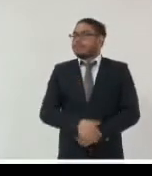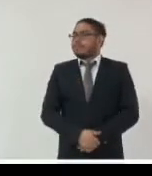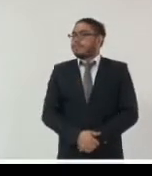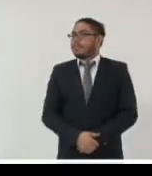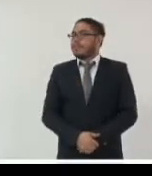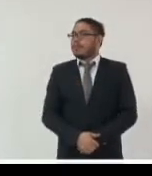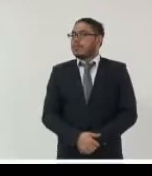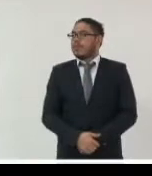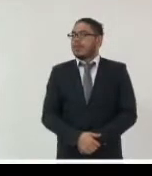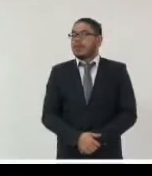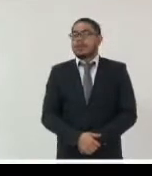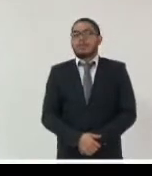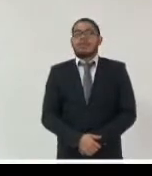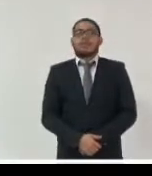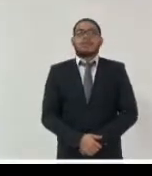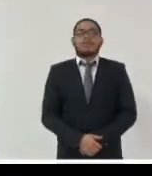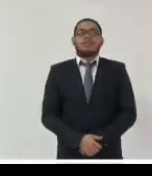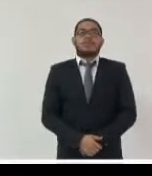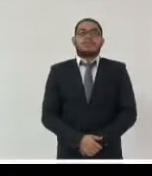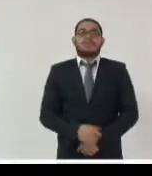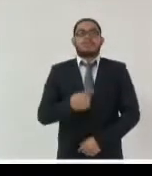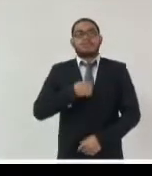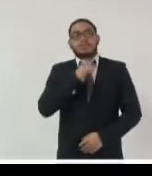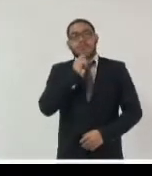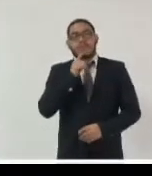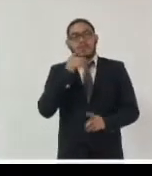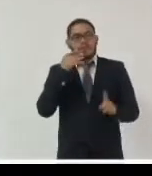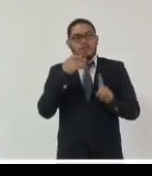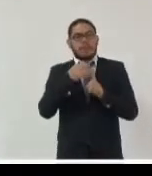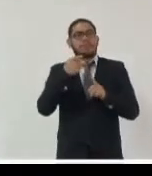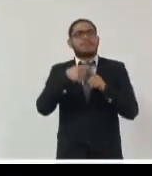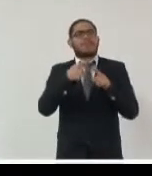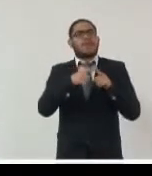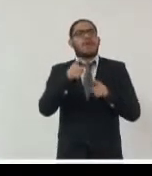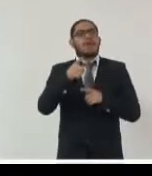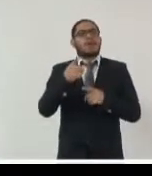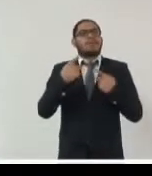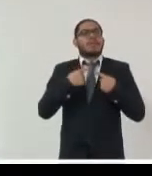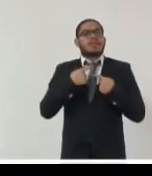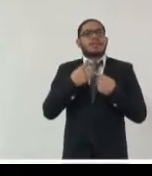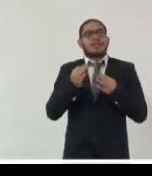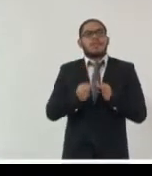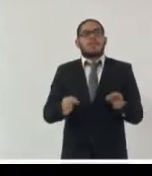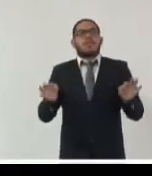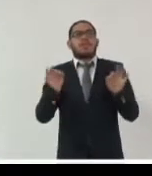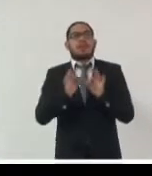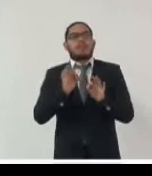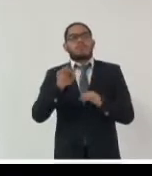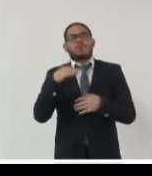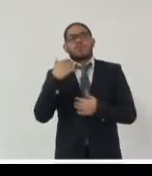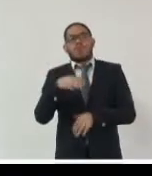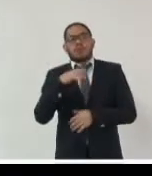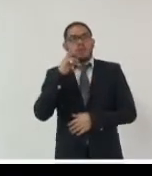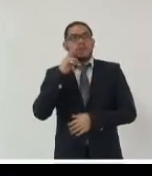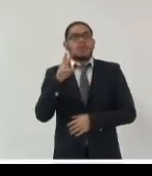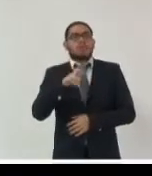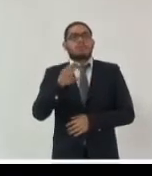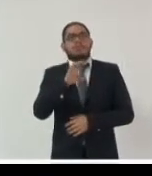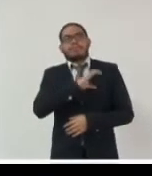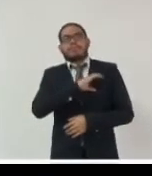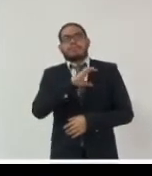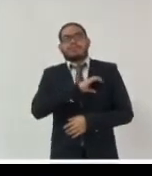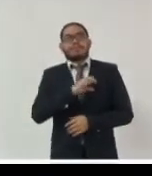invitación y por estar al lado de tantos colegas importantes distinguidos y tan queridos